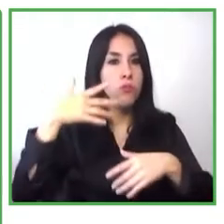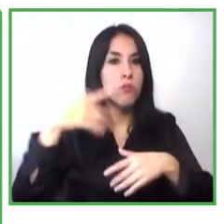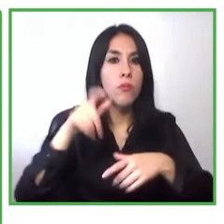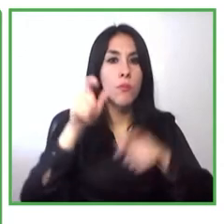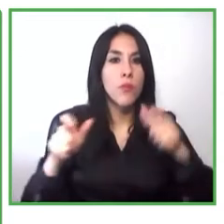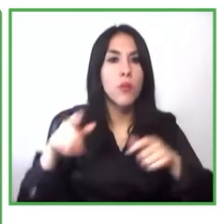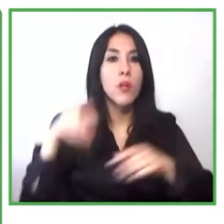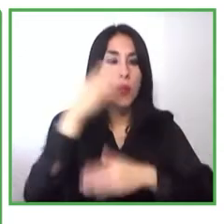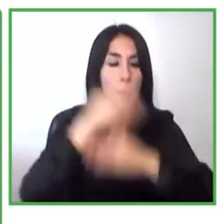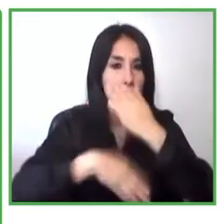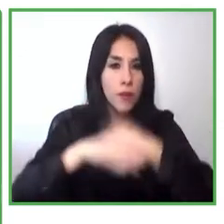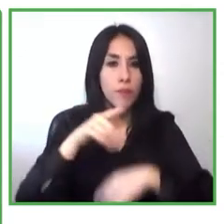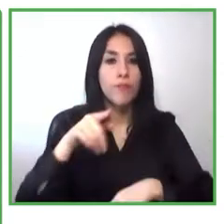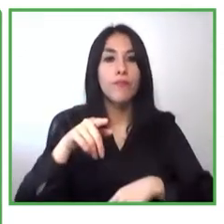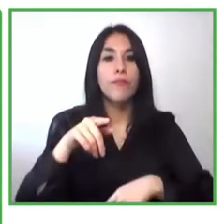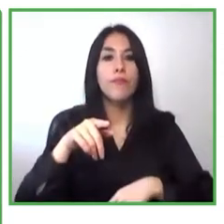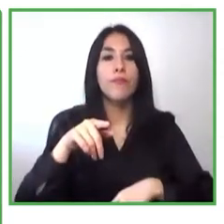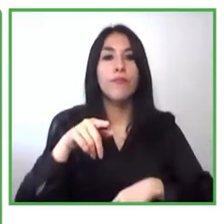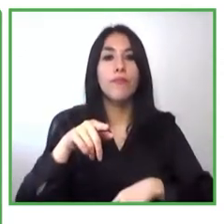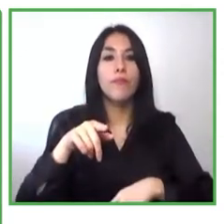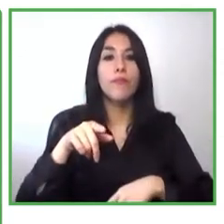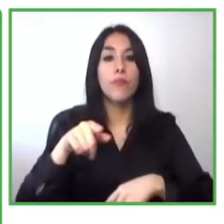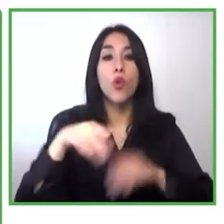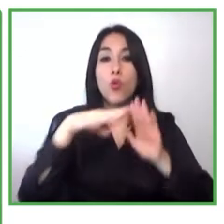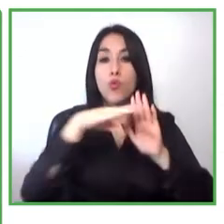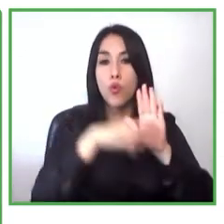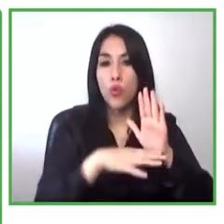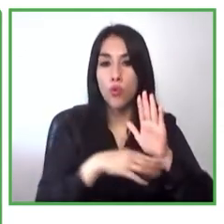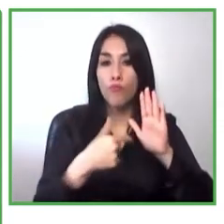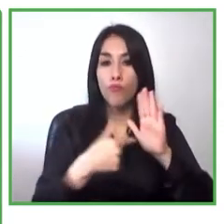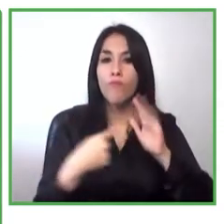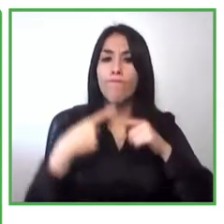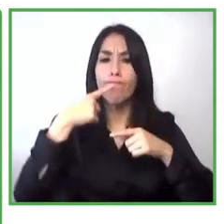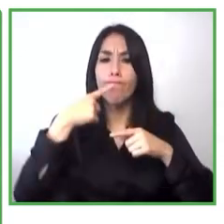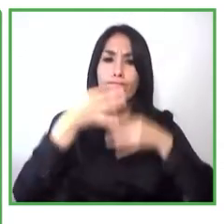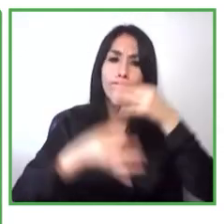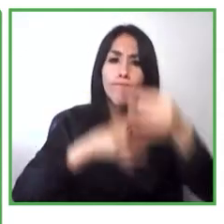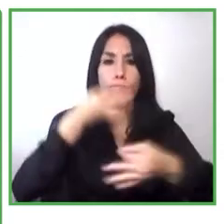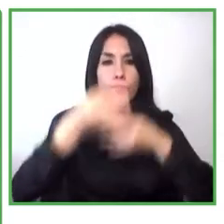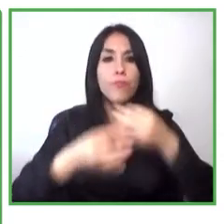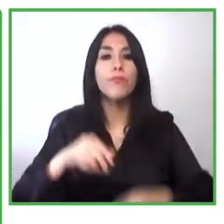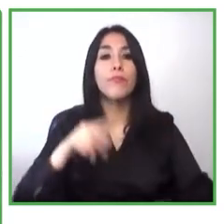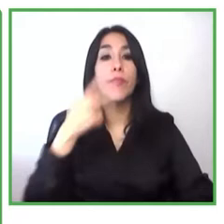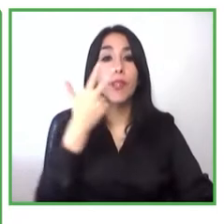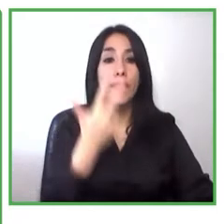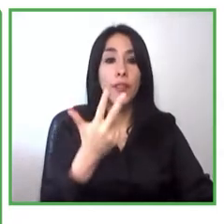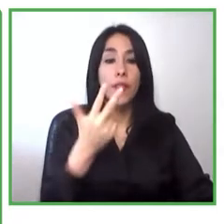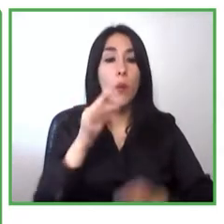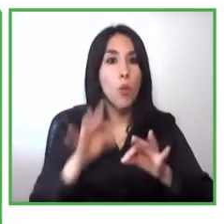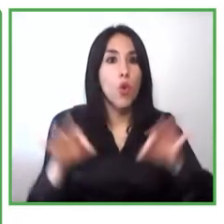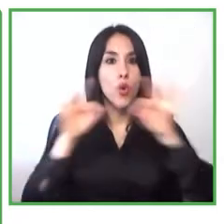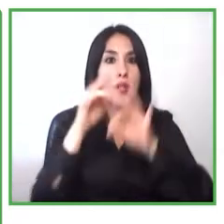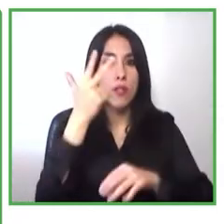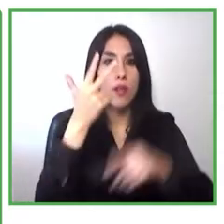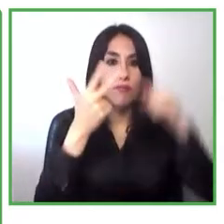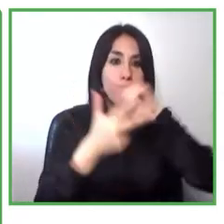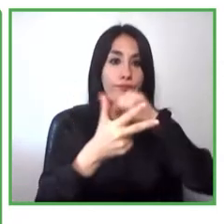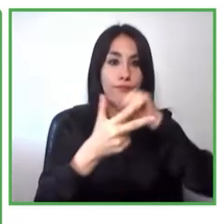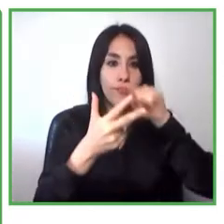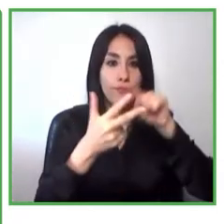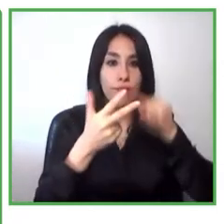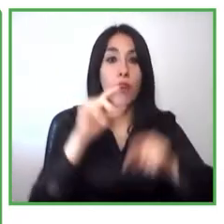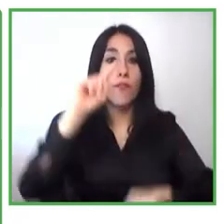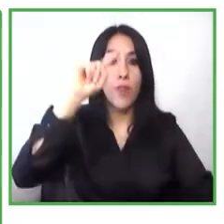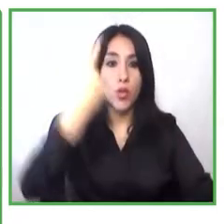introducir solamente me referiré a tres aspectos. El primero que nos parece importante es resaltar la importancia del emprendimiento.